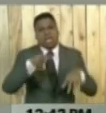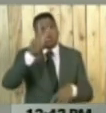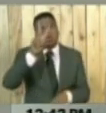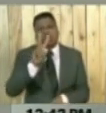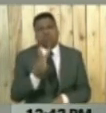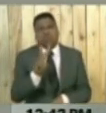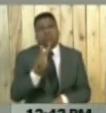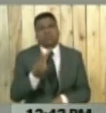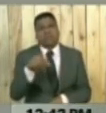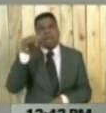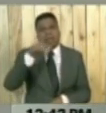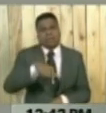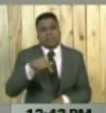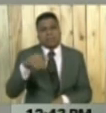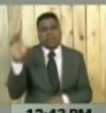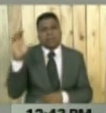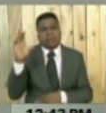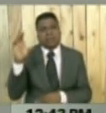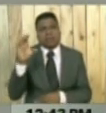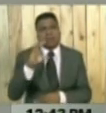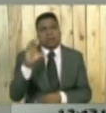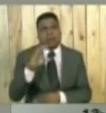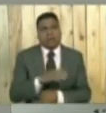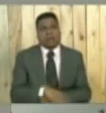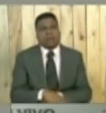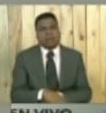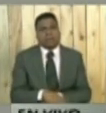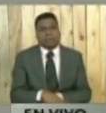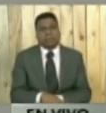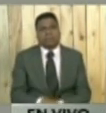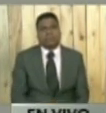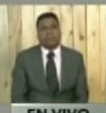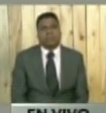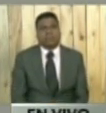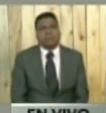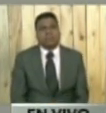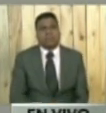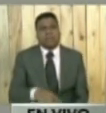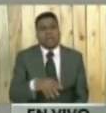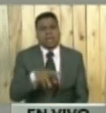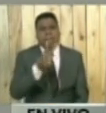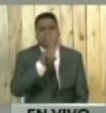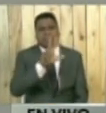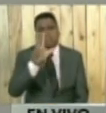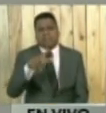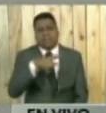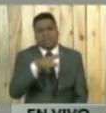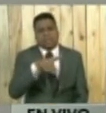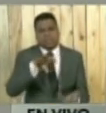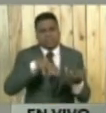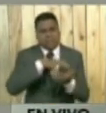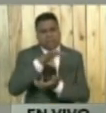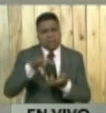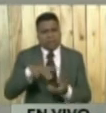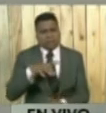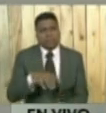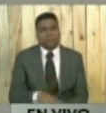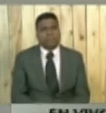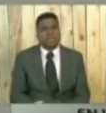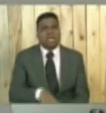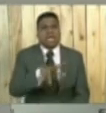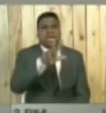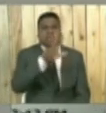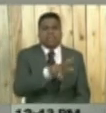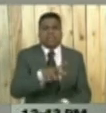distrito capital, específicamente en las parroquias San Juan y 23 de enero. Así como también 38